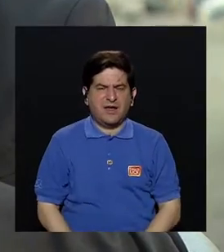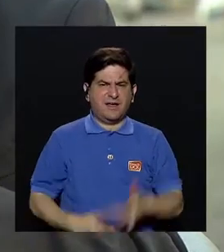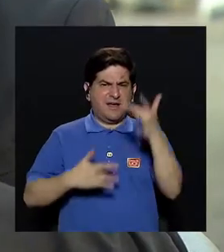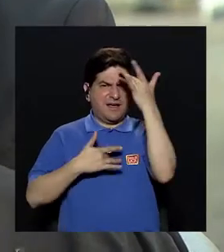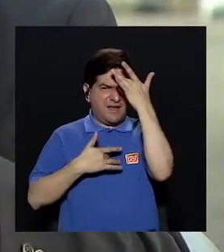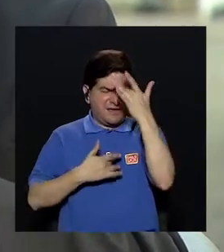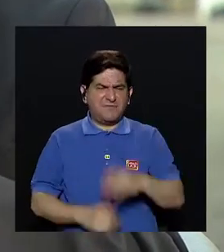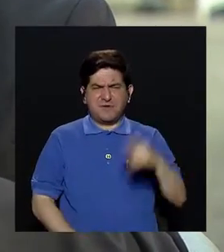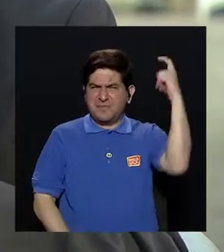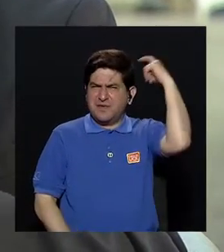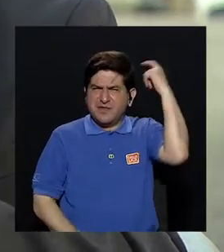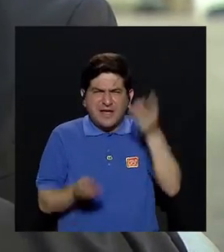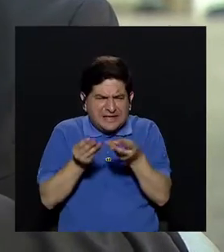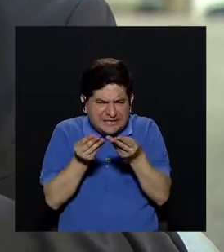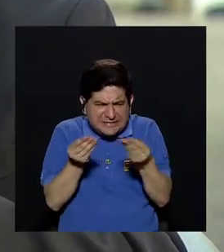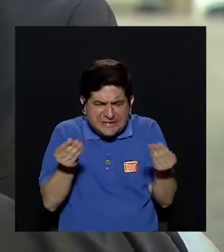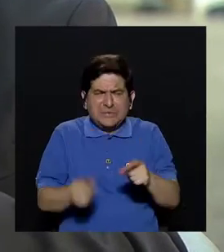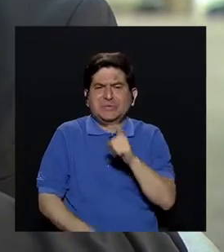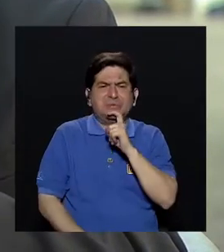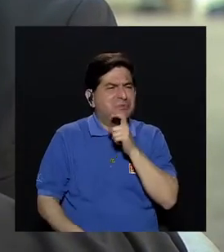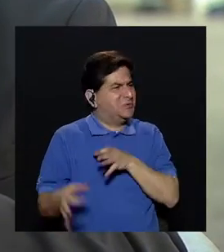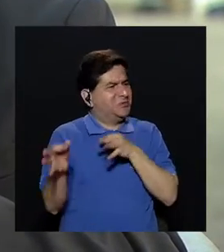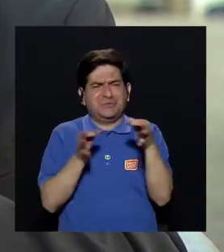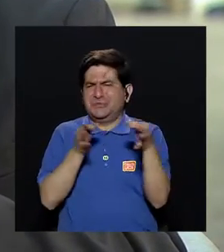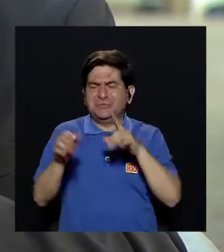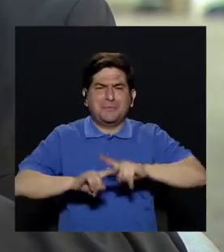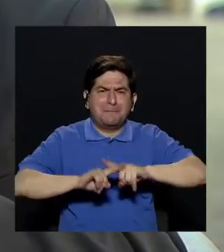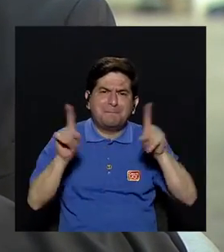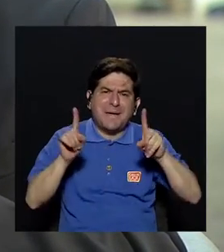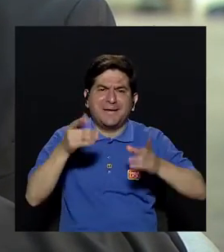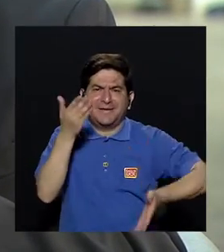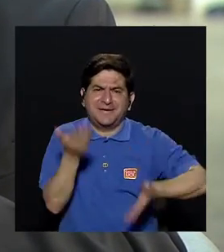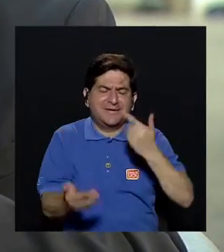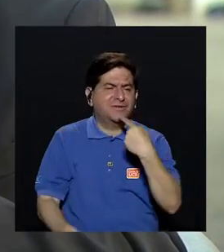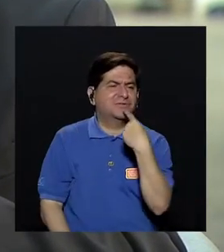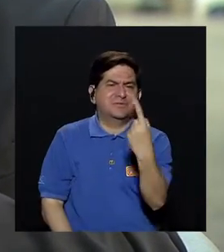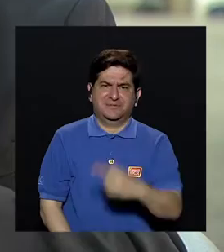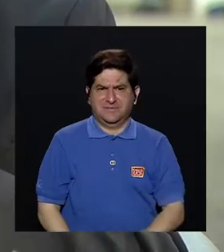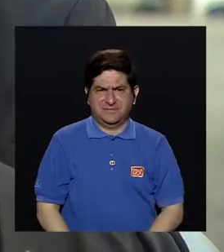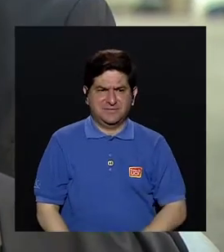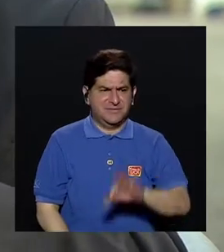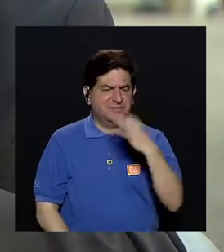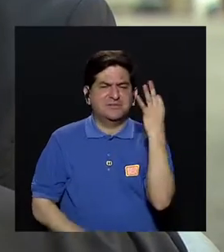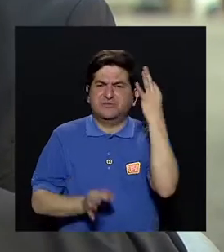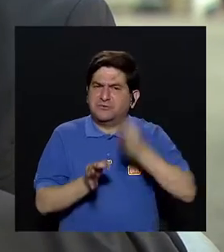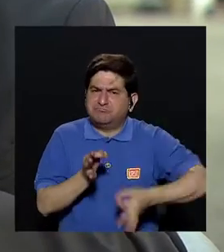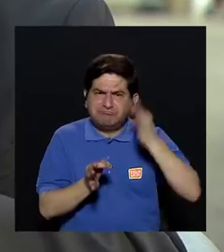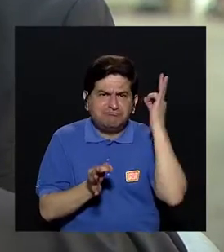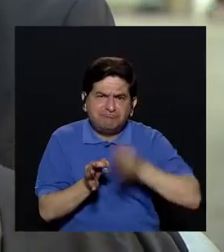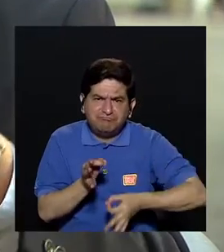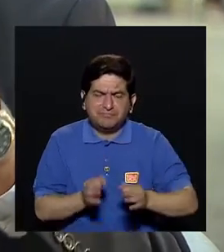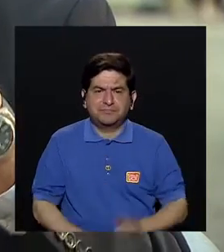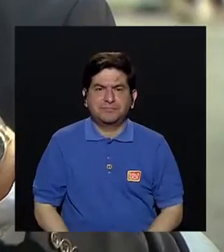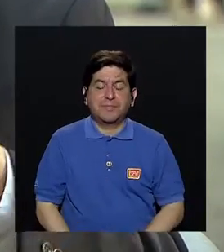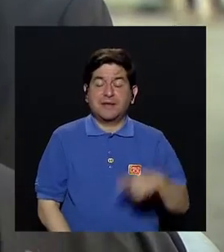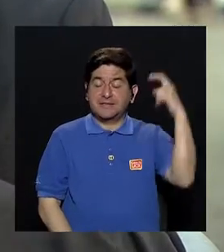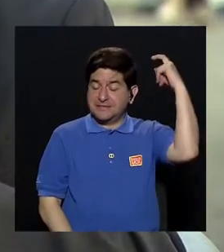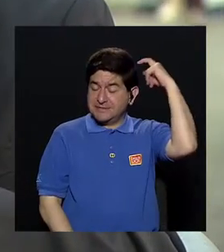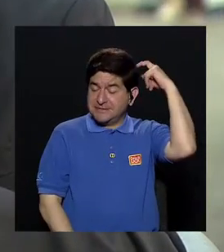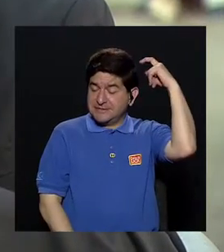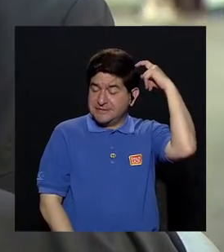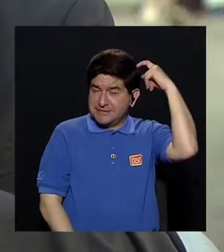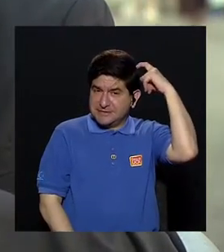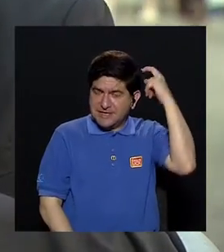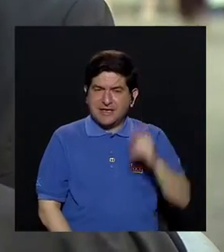neurodegenerativa es un poquito difícil de explicar, pero pudiéramos decir en palabras sencillas que es cuando el